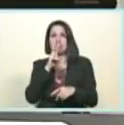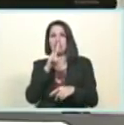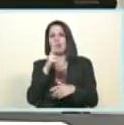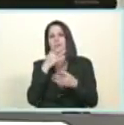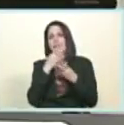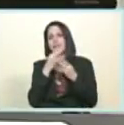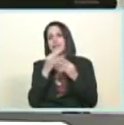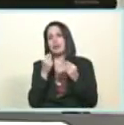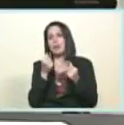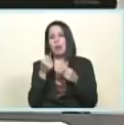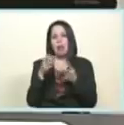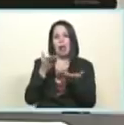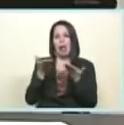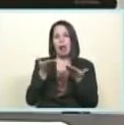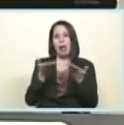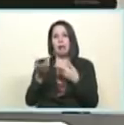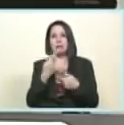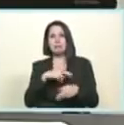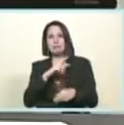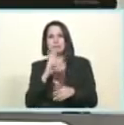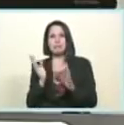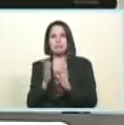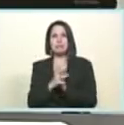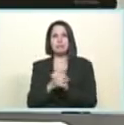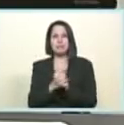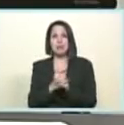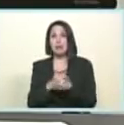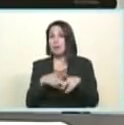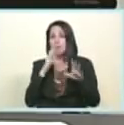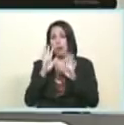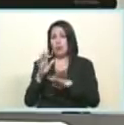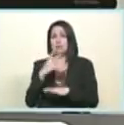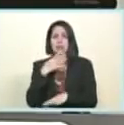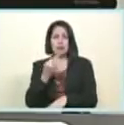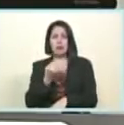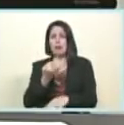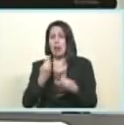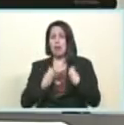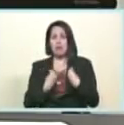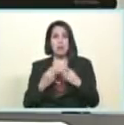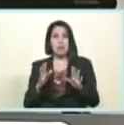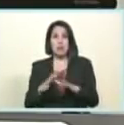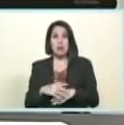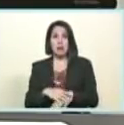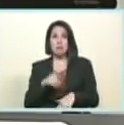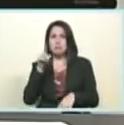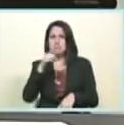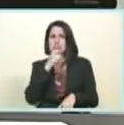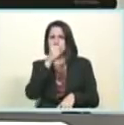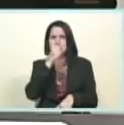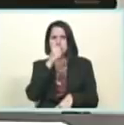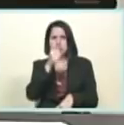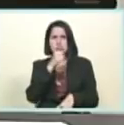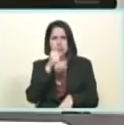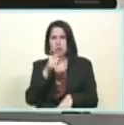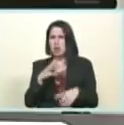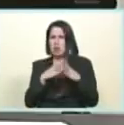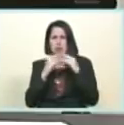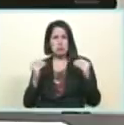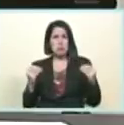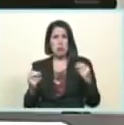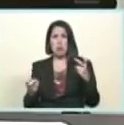empezó la entrevista con un truco que le hizo también una entrevistadora estadounidense comandante Chávez una vez que le sacó